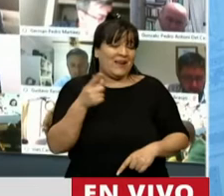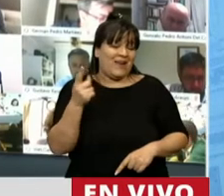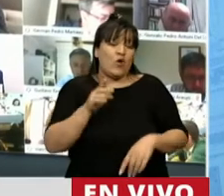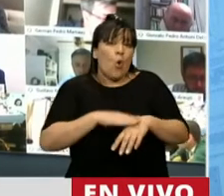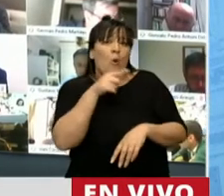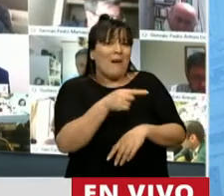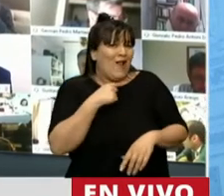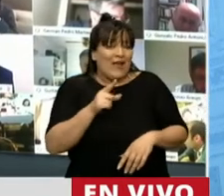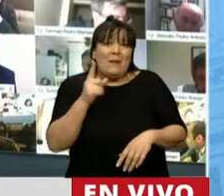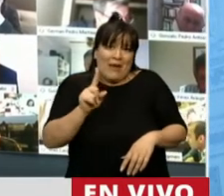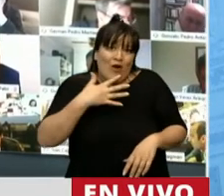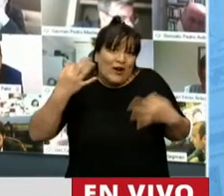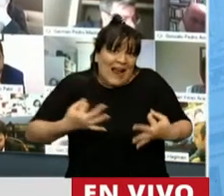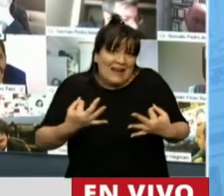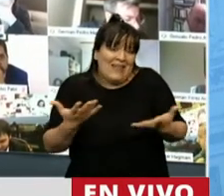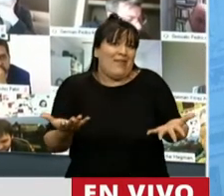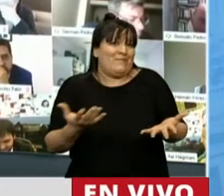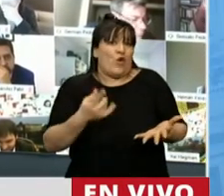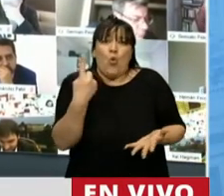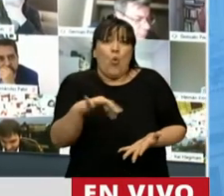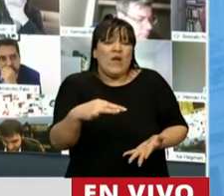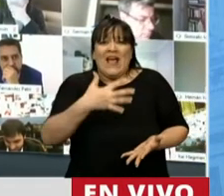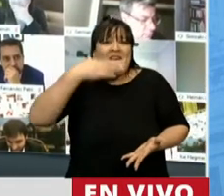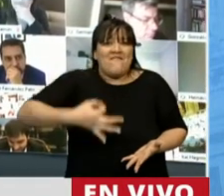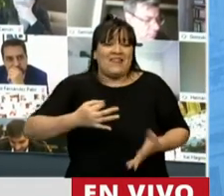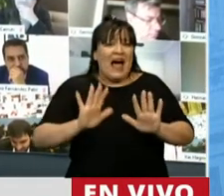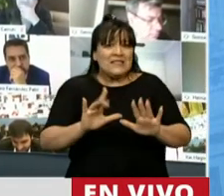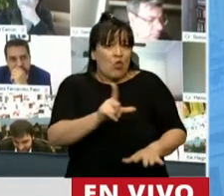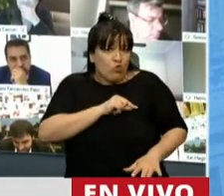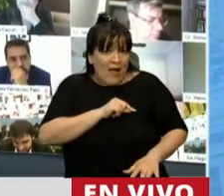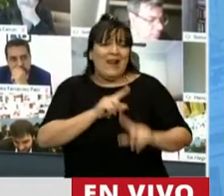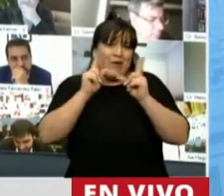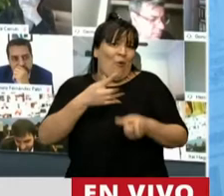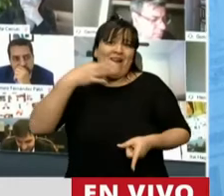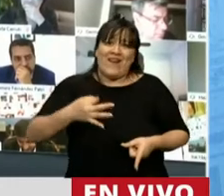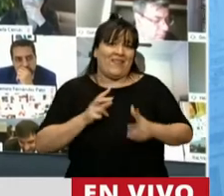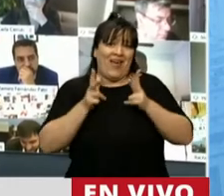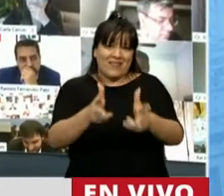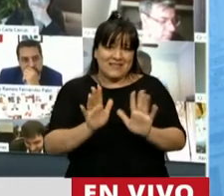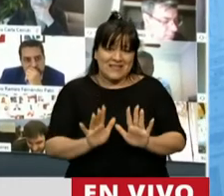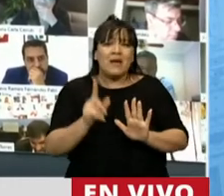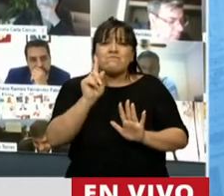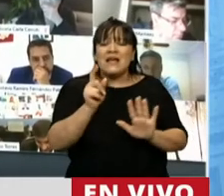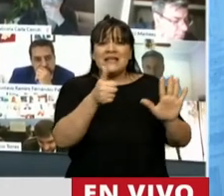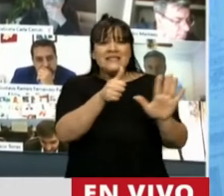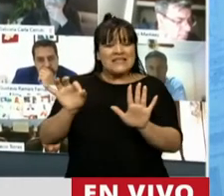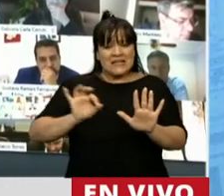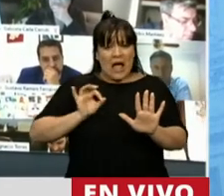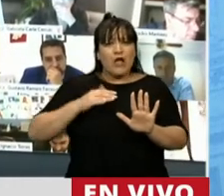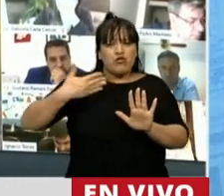y la realidad, como decía alguien, es la única verdad, aunque duela. Pero 60 años después